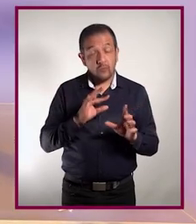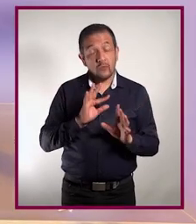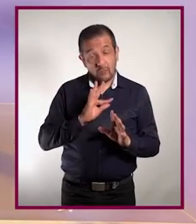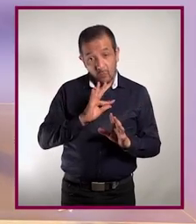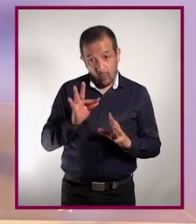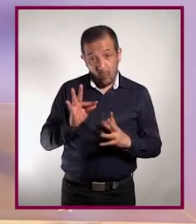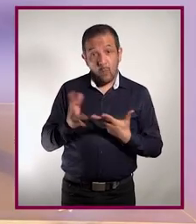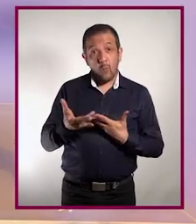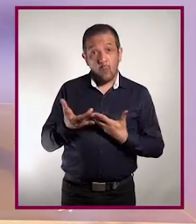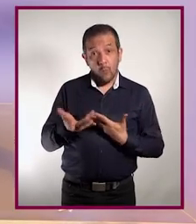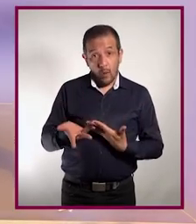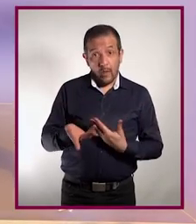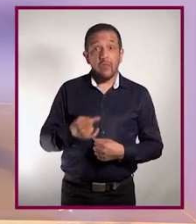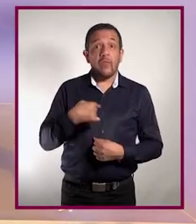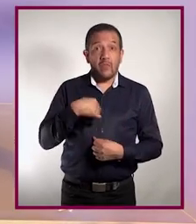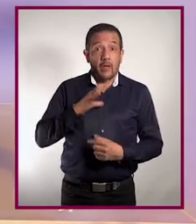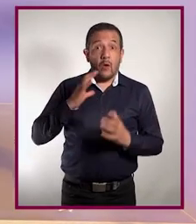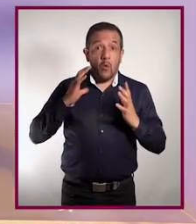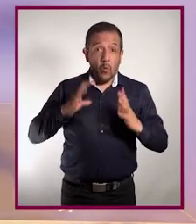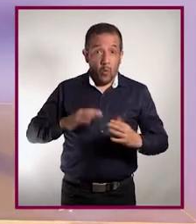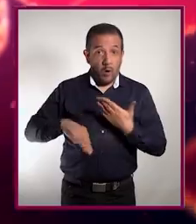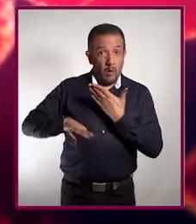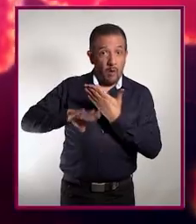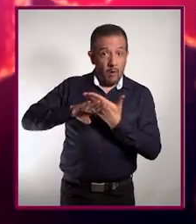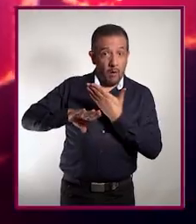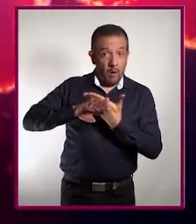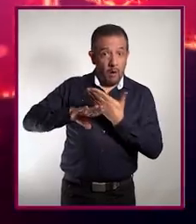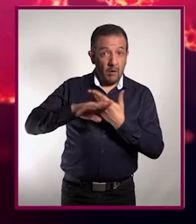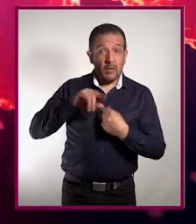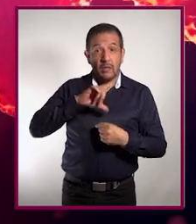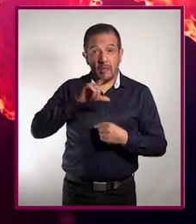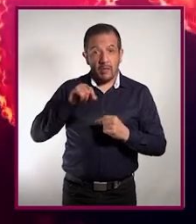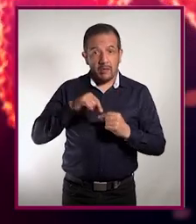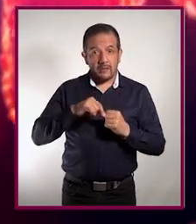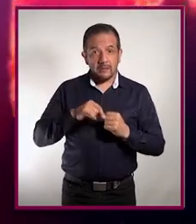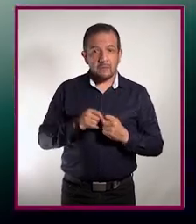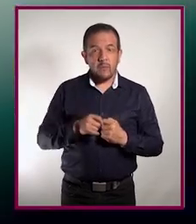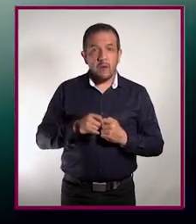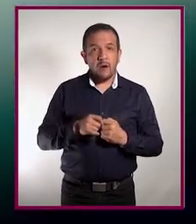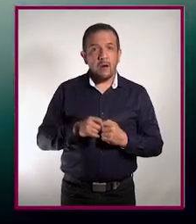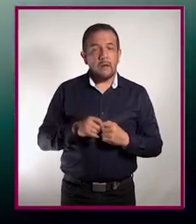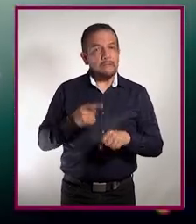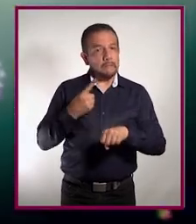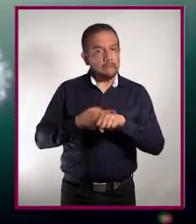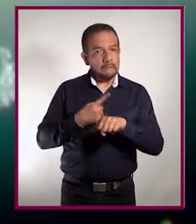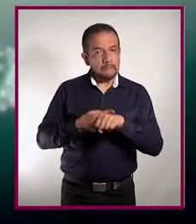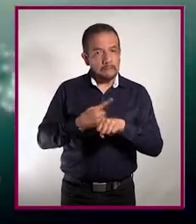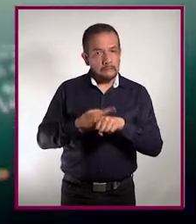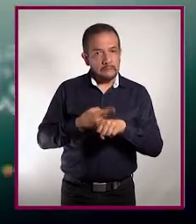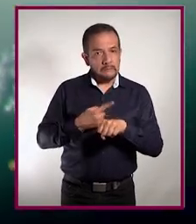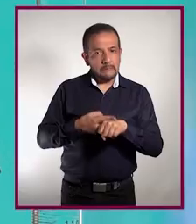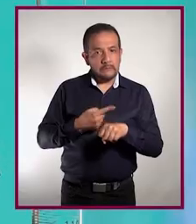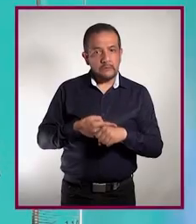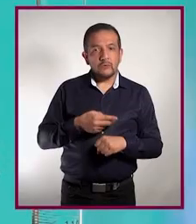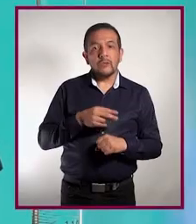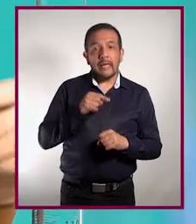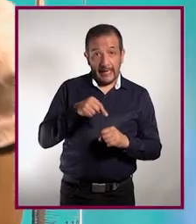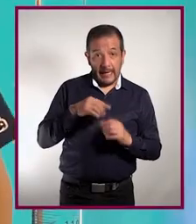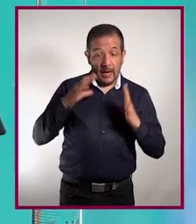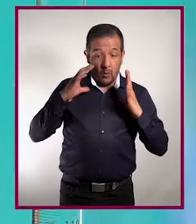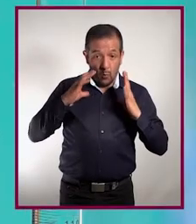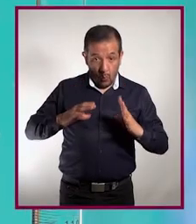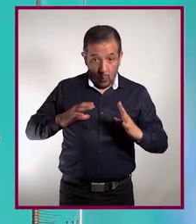pueden causar infecciones si logran infiltrarse a tu cuerpo, desencadenando una serie de síntomas. Cuando la infección comienza, tu sistema